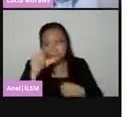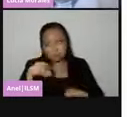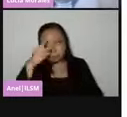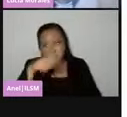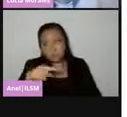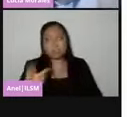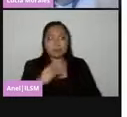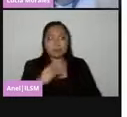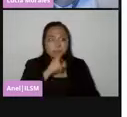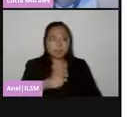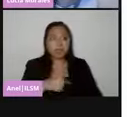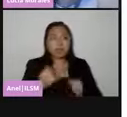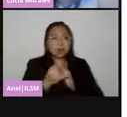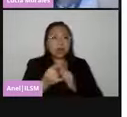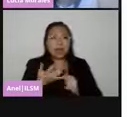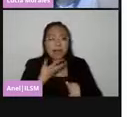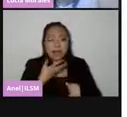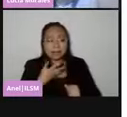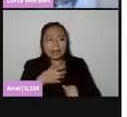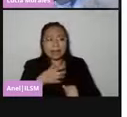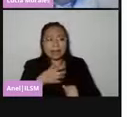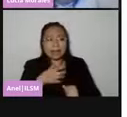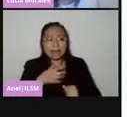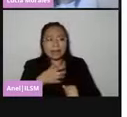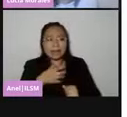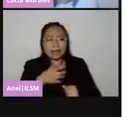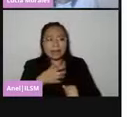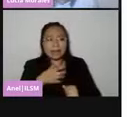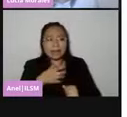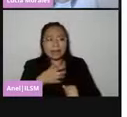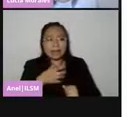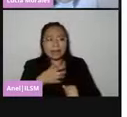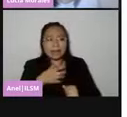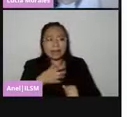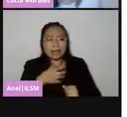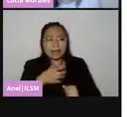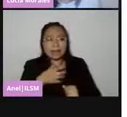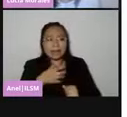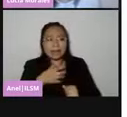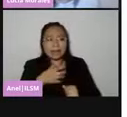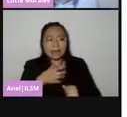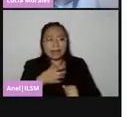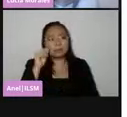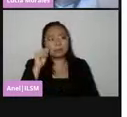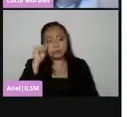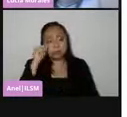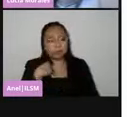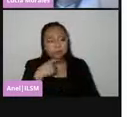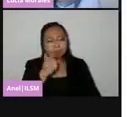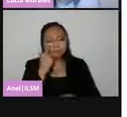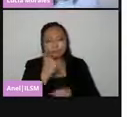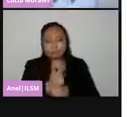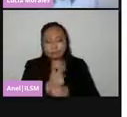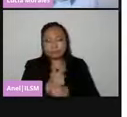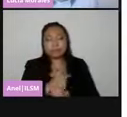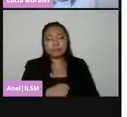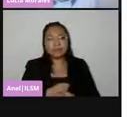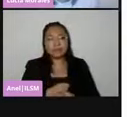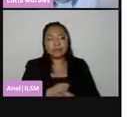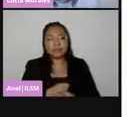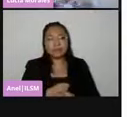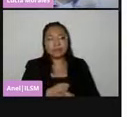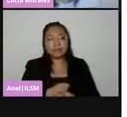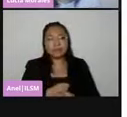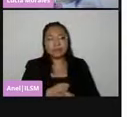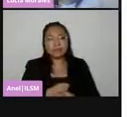proyectos en materia de educación cívica, que es en el área donde yo me encuentro actualmente, tiene como uno de sus propósitos